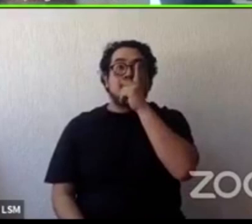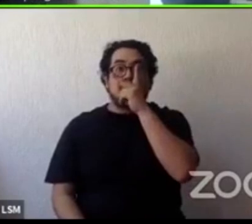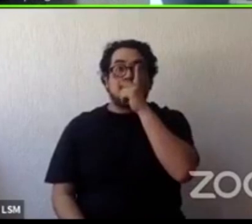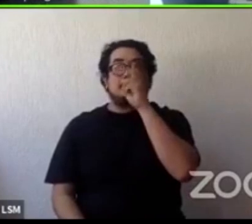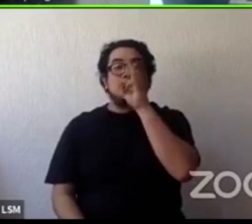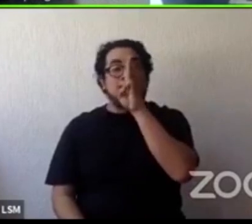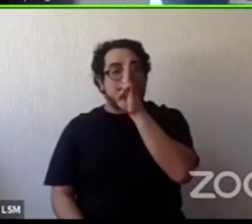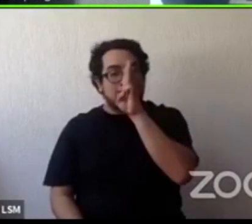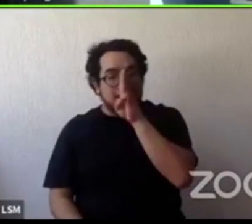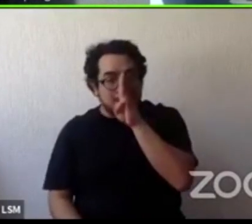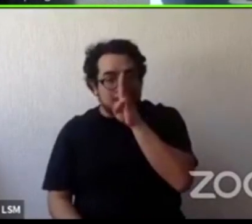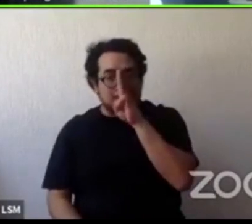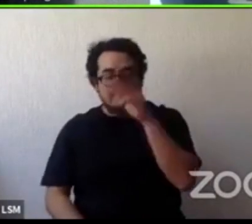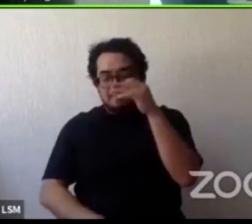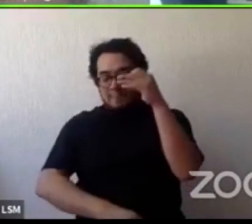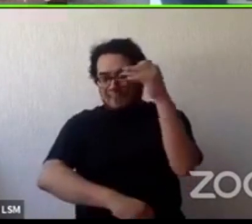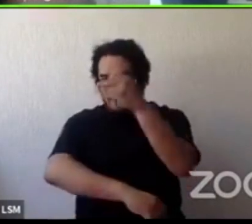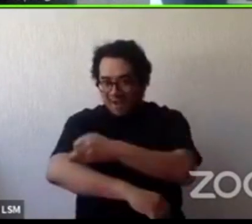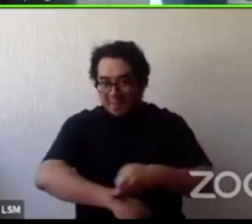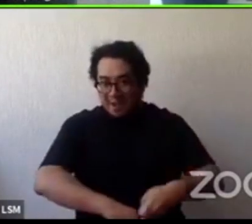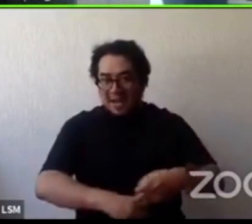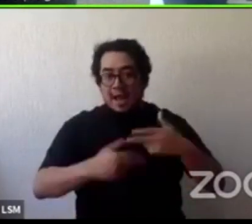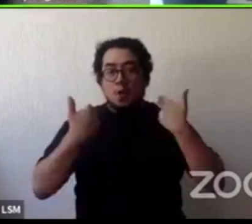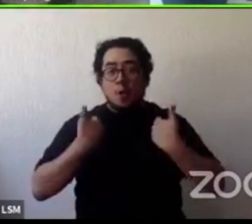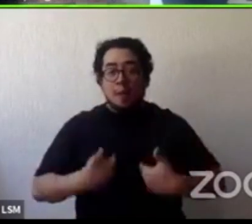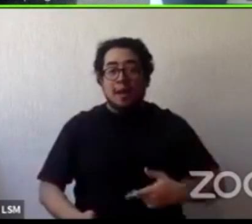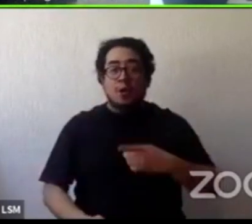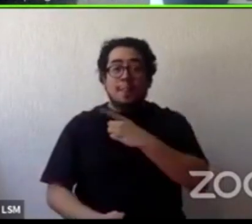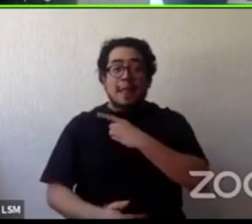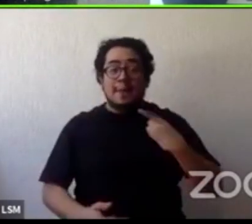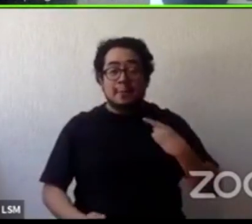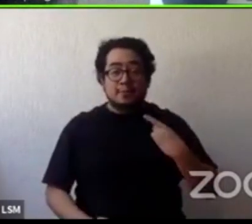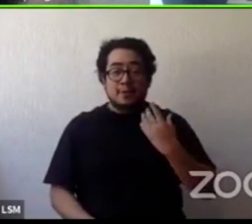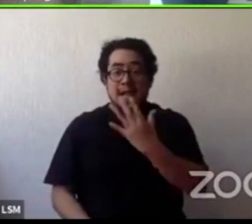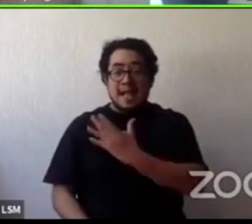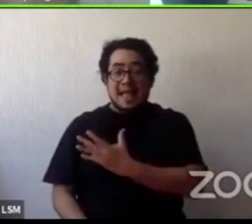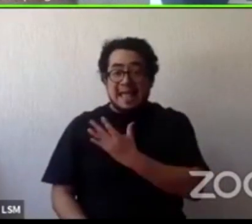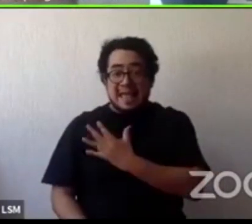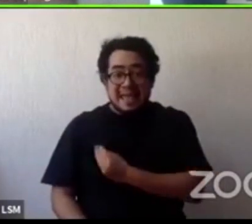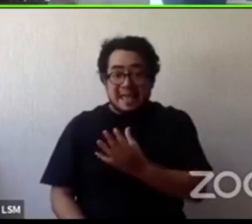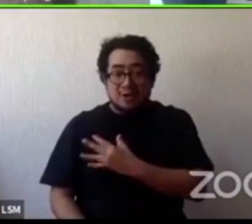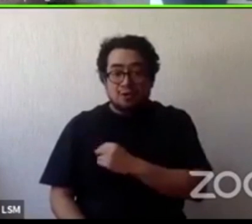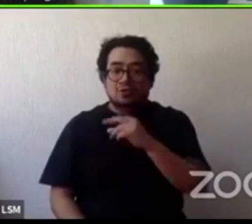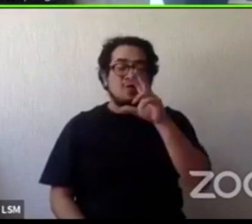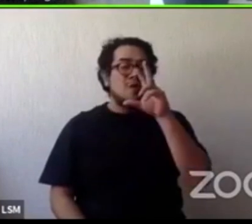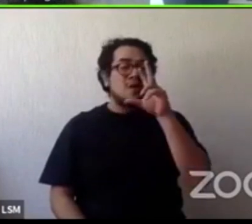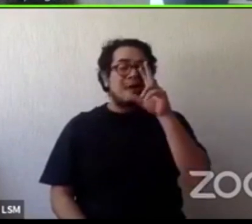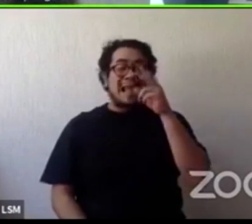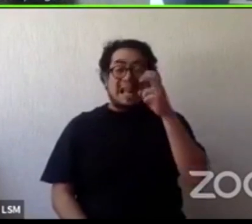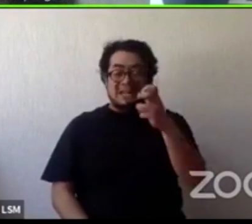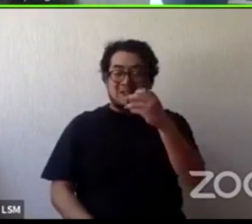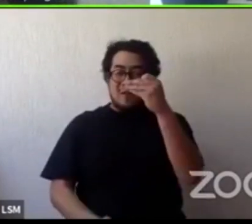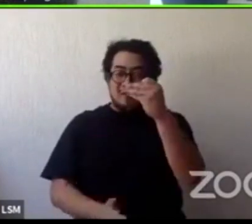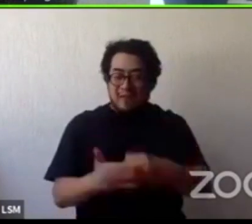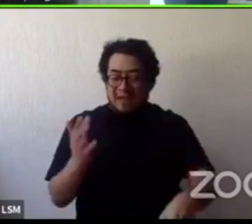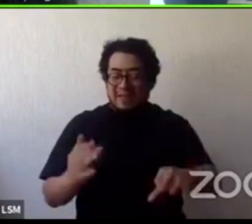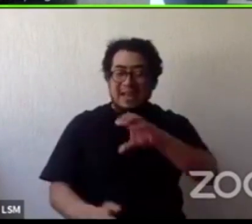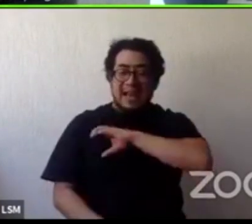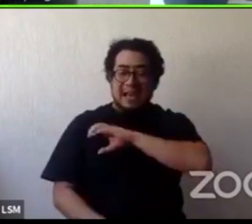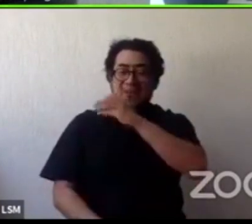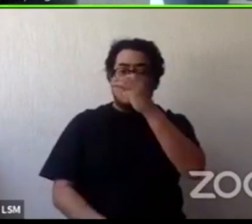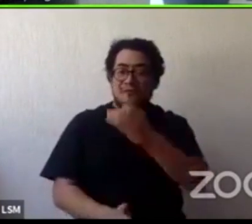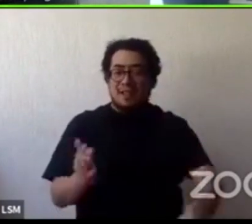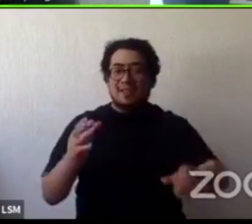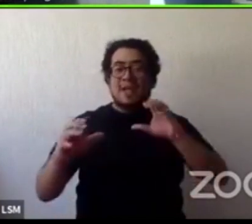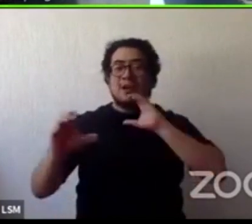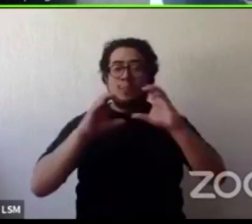humanidad es que nuestros hijos no tengan esas carencias de afecto esas carencias de comunicación esas